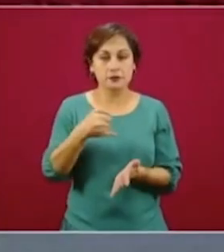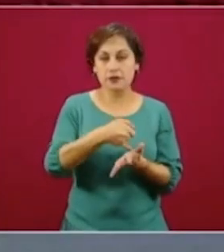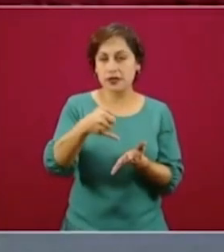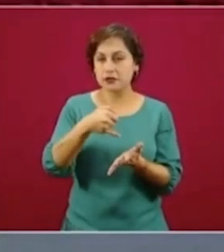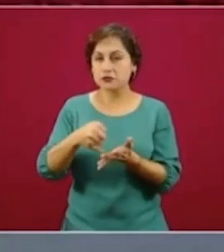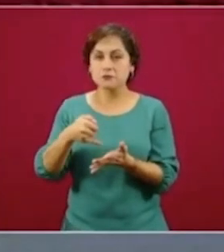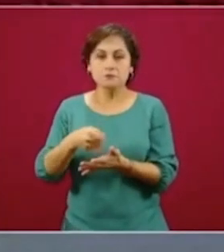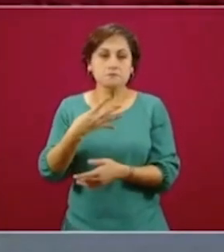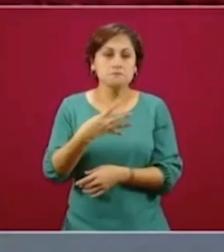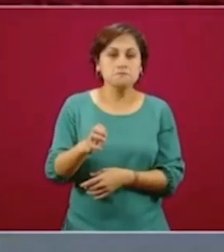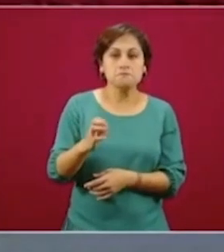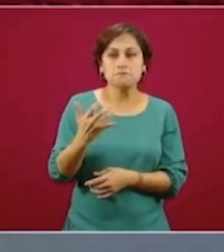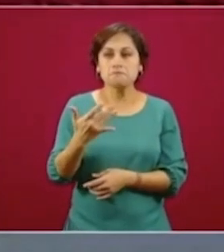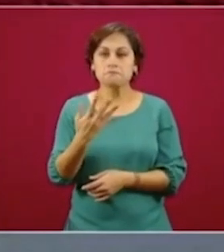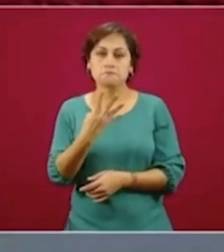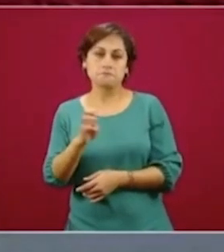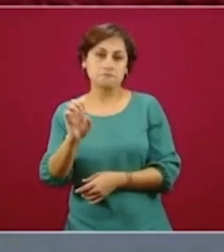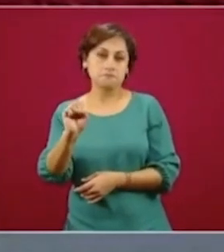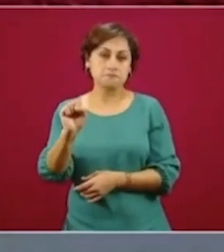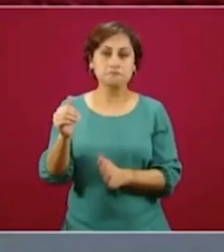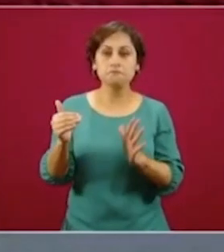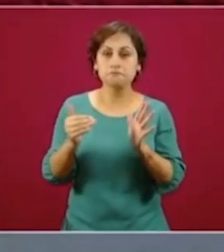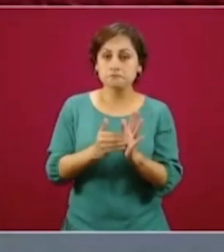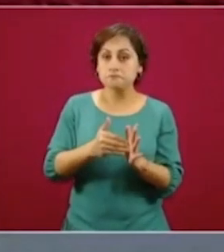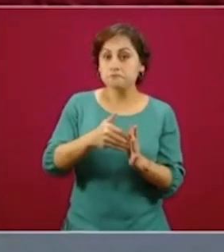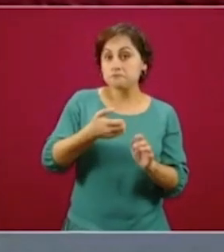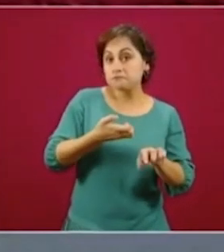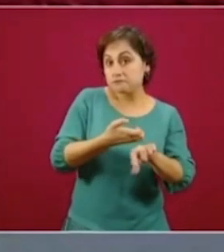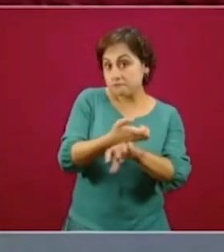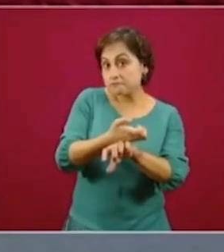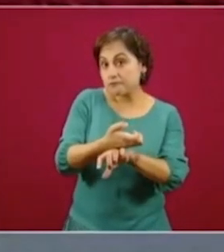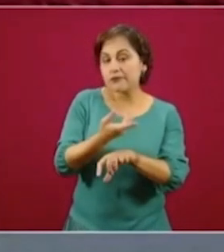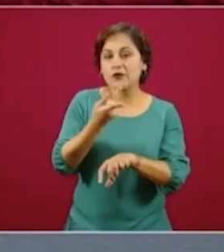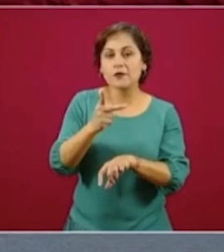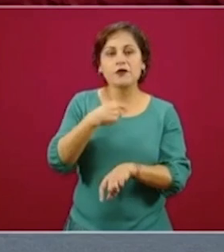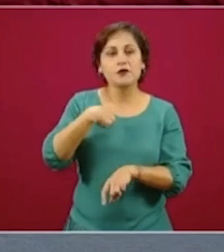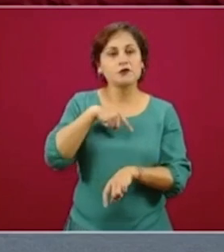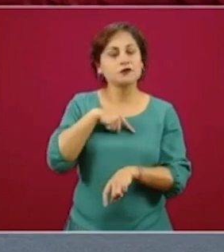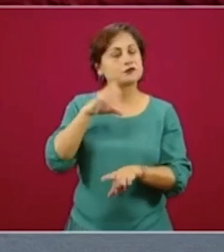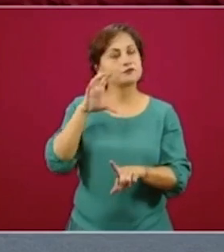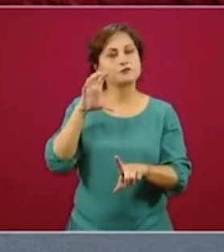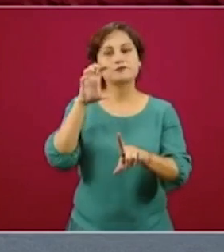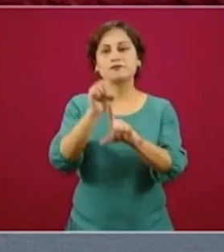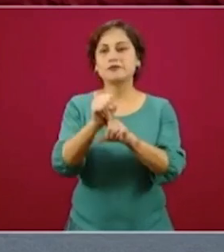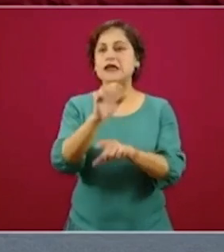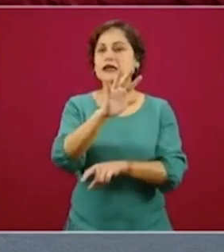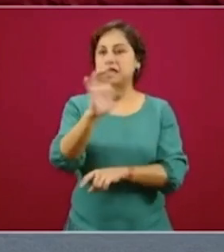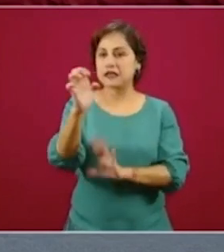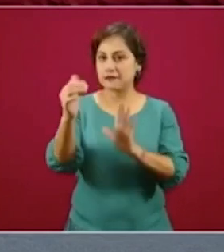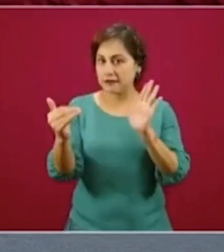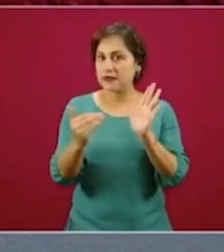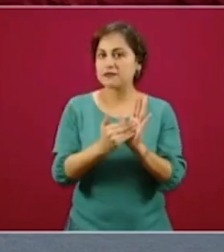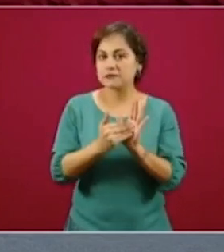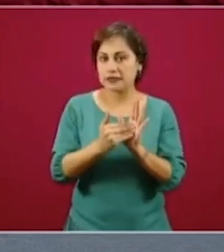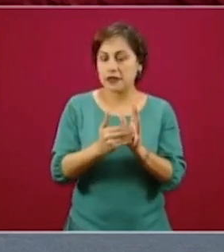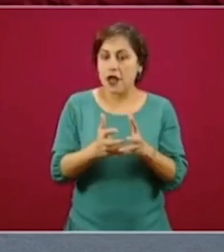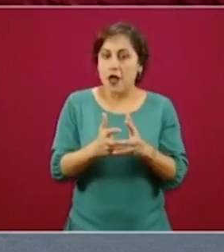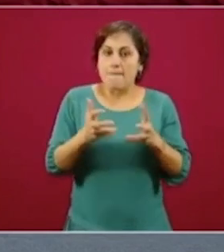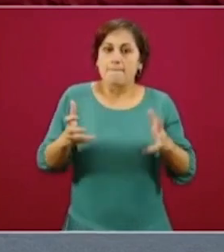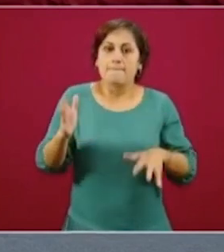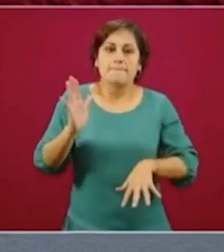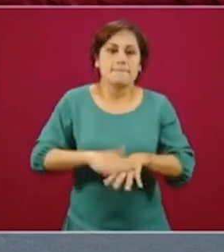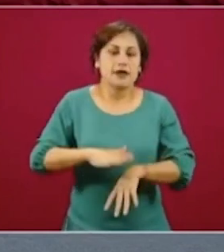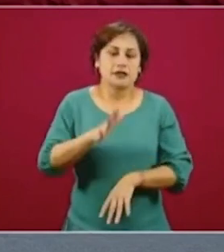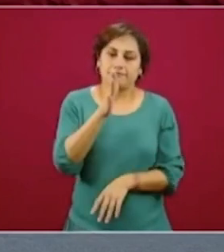460 mil hectáreas en el estado, pero creemos que podemos llegar a las 500 mil hectáreas, ya más no, porque ya también hay un